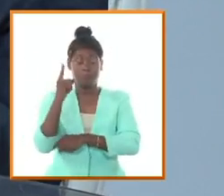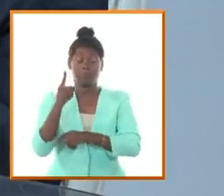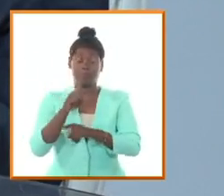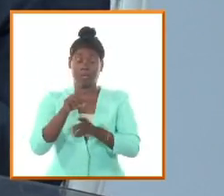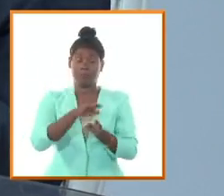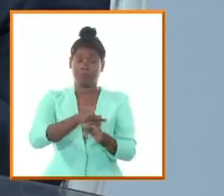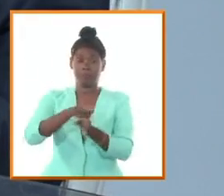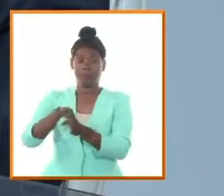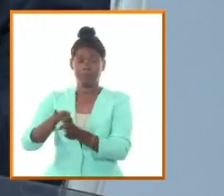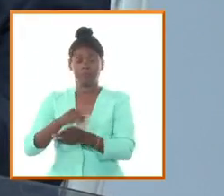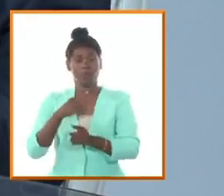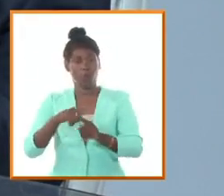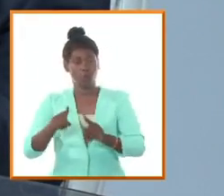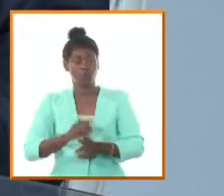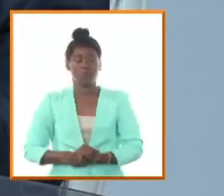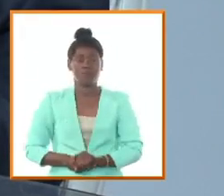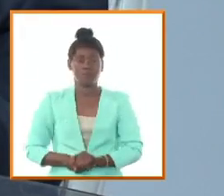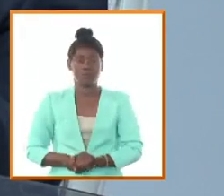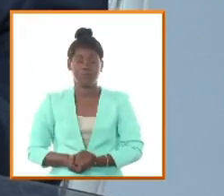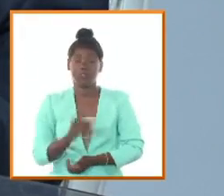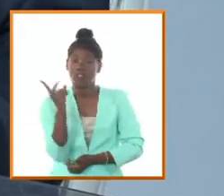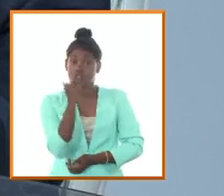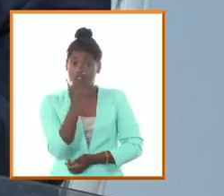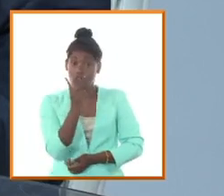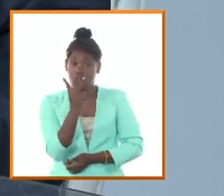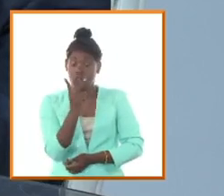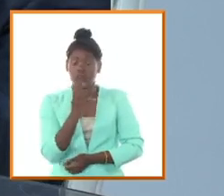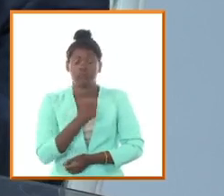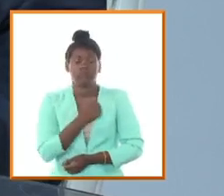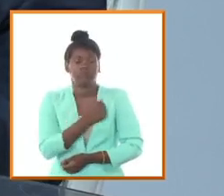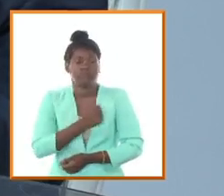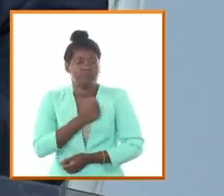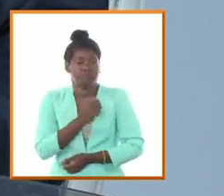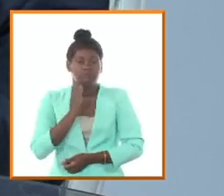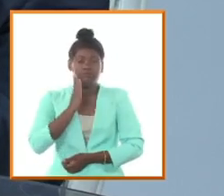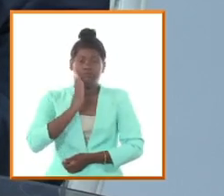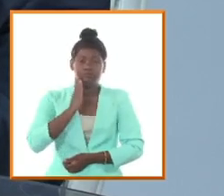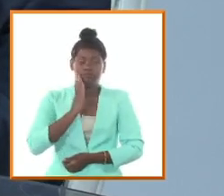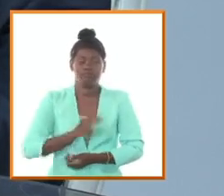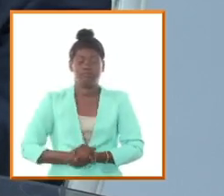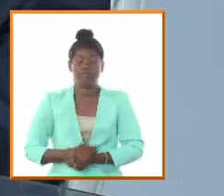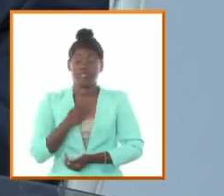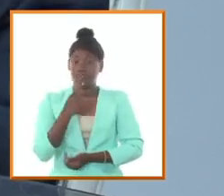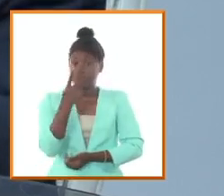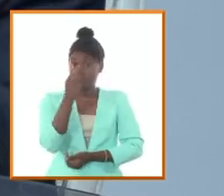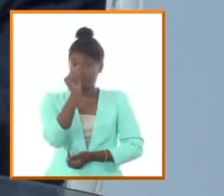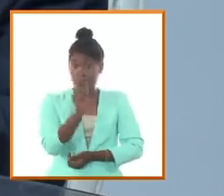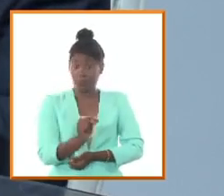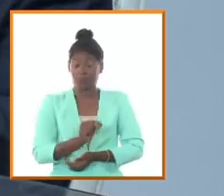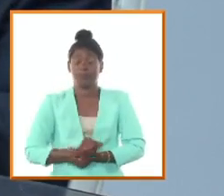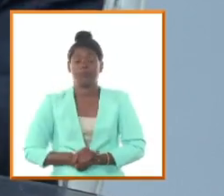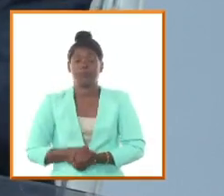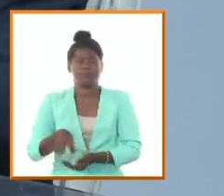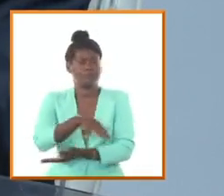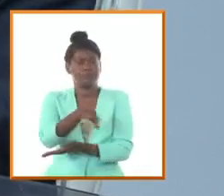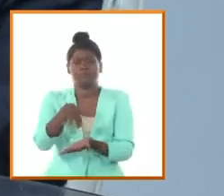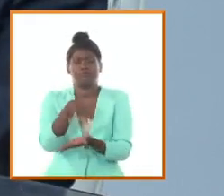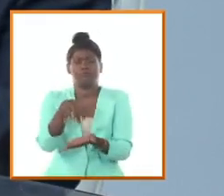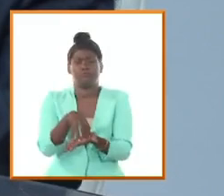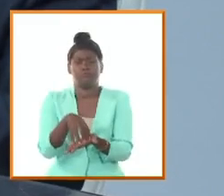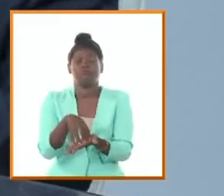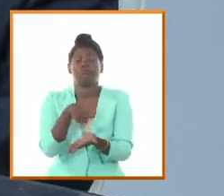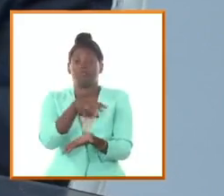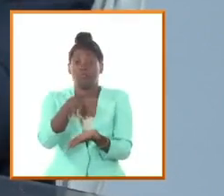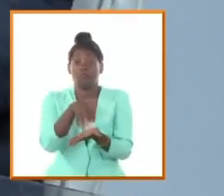en dos anécdotas dice Eugenio Betancur Agramonte el hijo de Herminia que en ese lugar que se llamó el